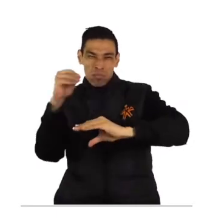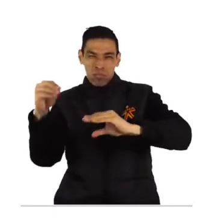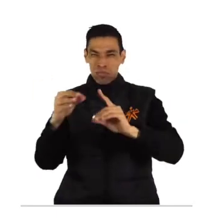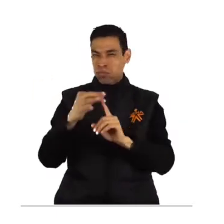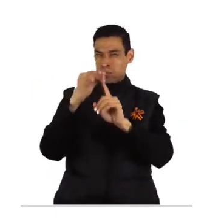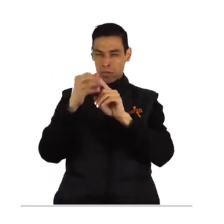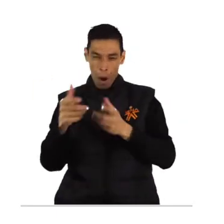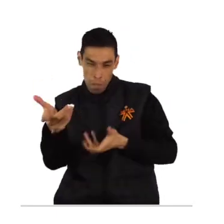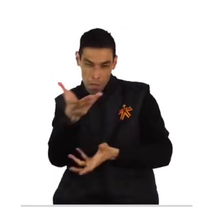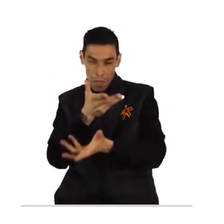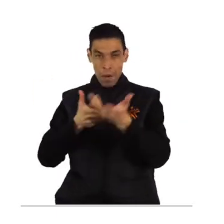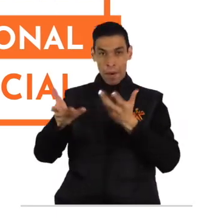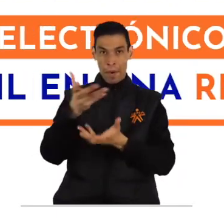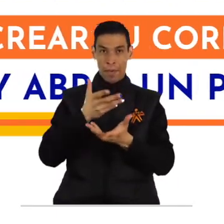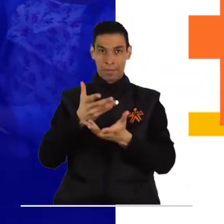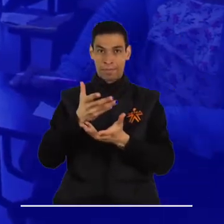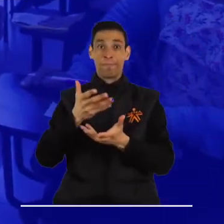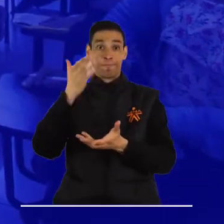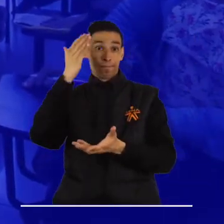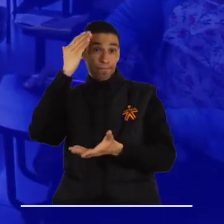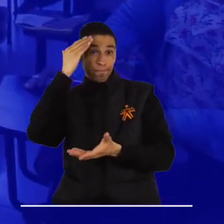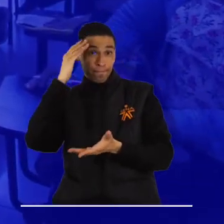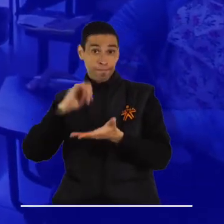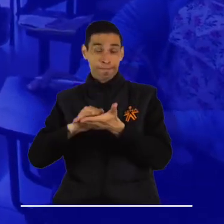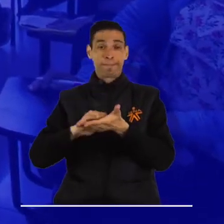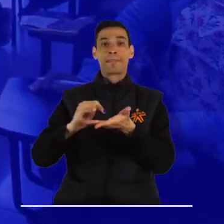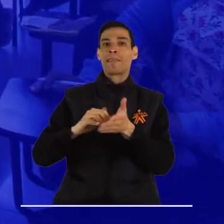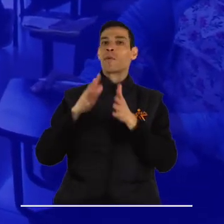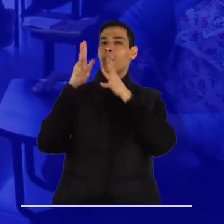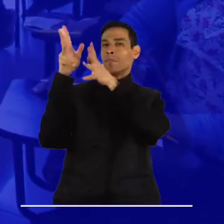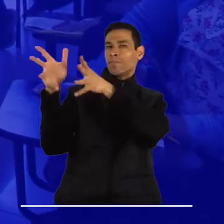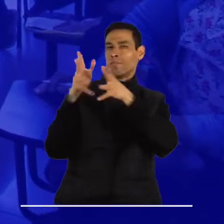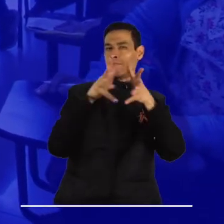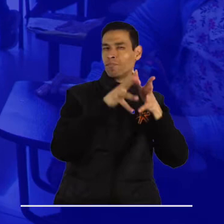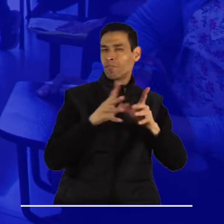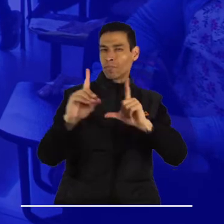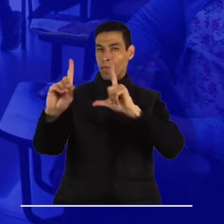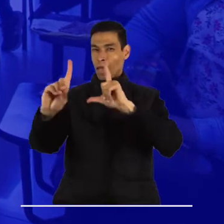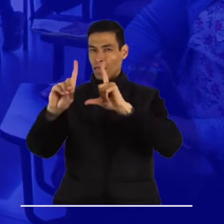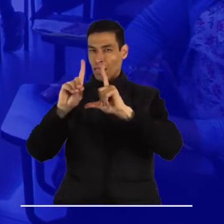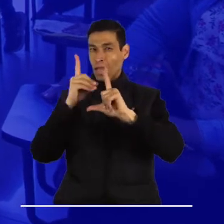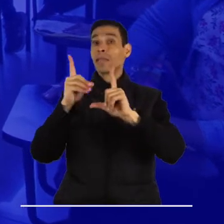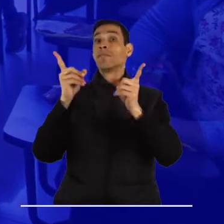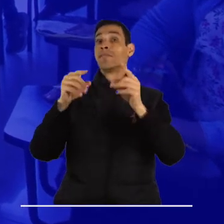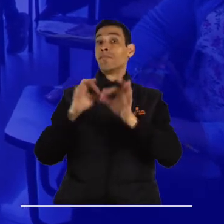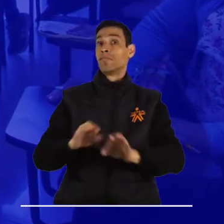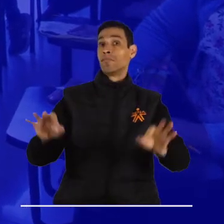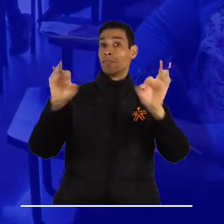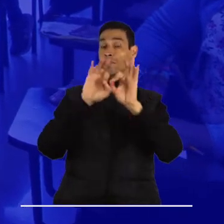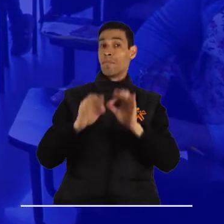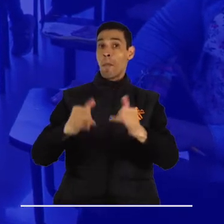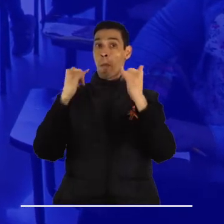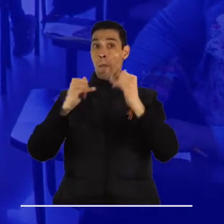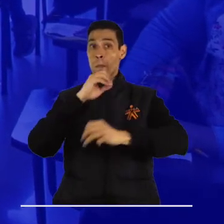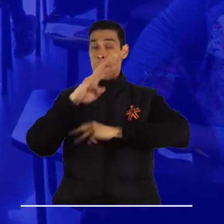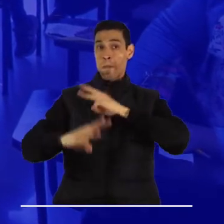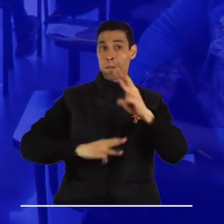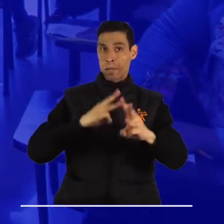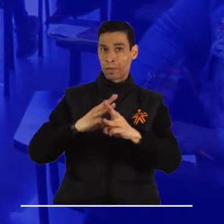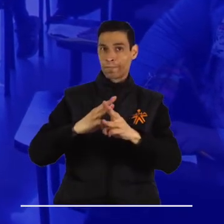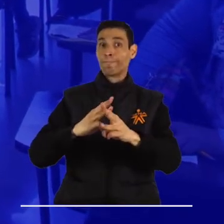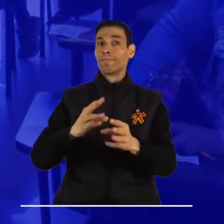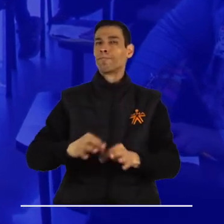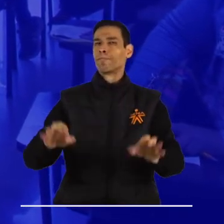herramientas de software especializadas ahora que conoces lo que significa la alfabetización digital y su importancia en el mundo actual